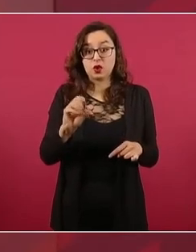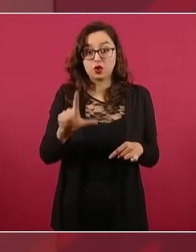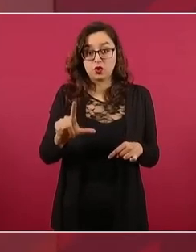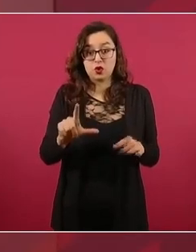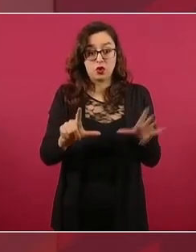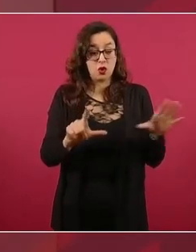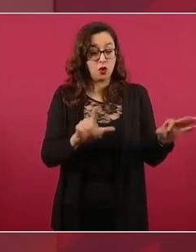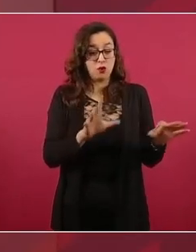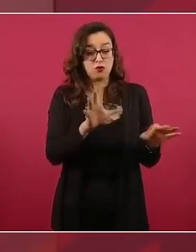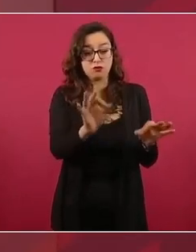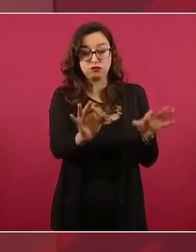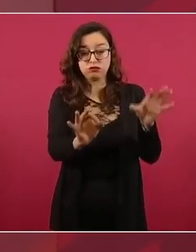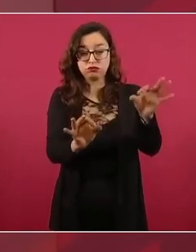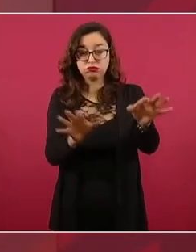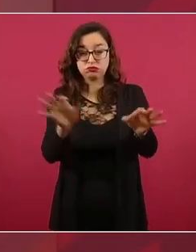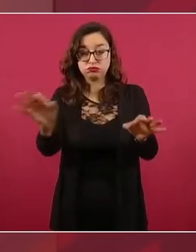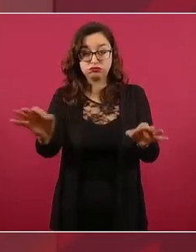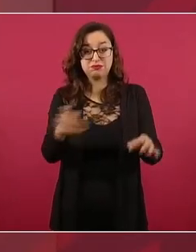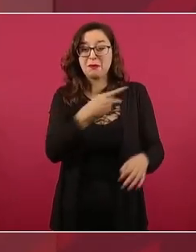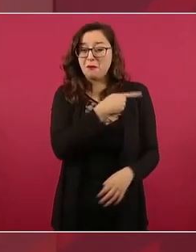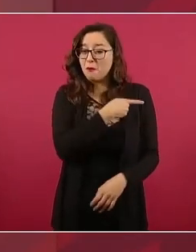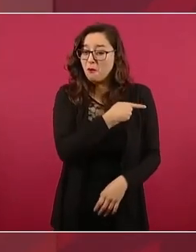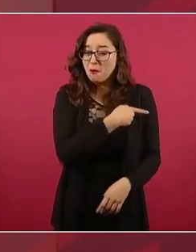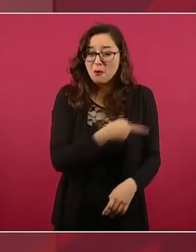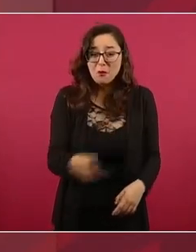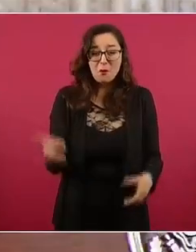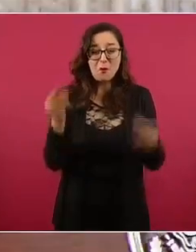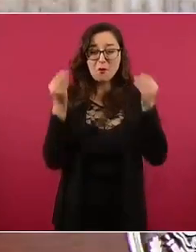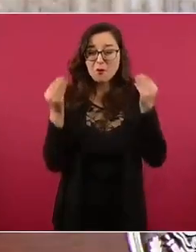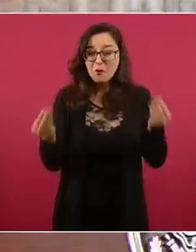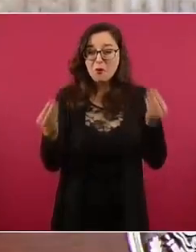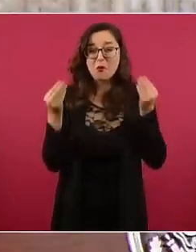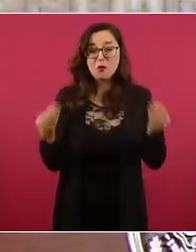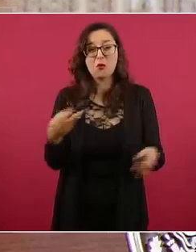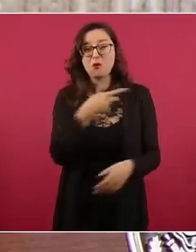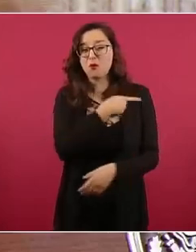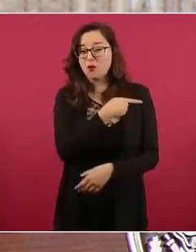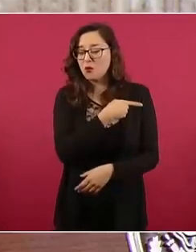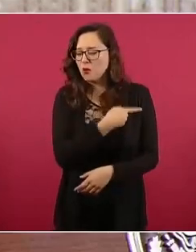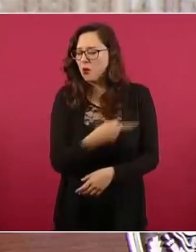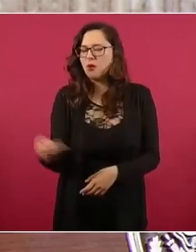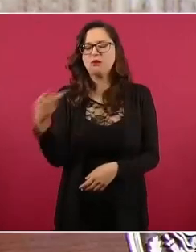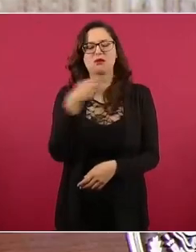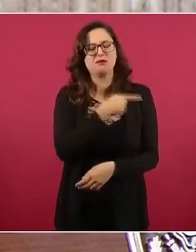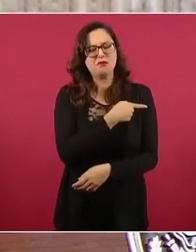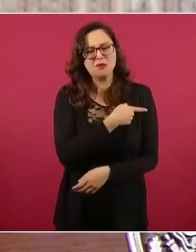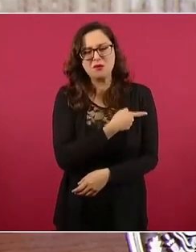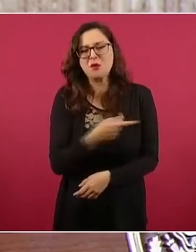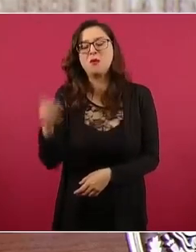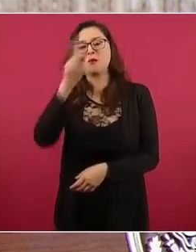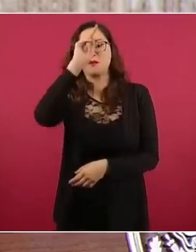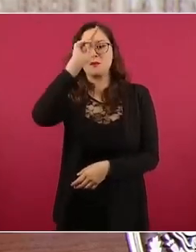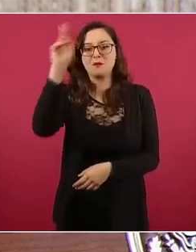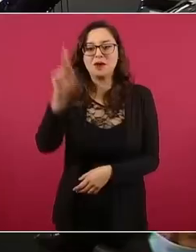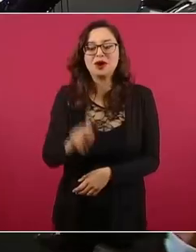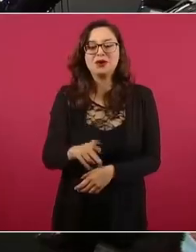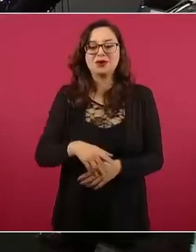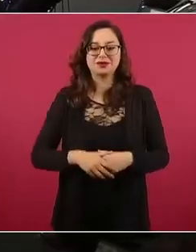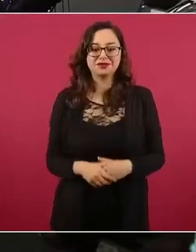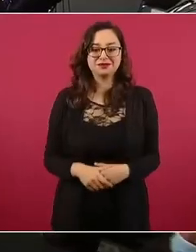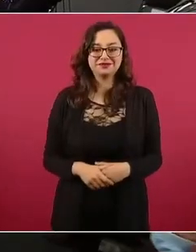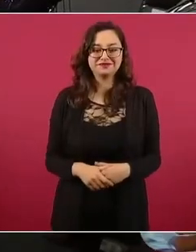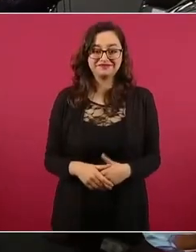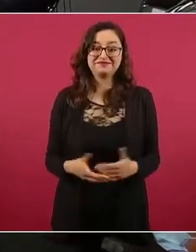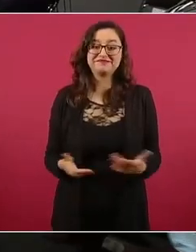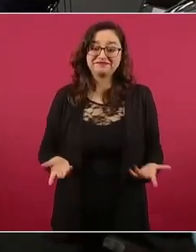muy pobres, de las más pobres del país, pues son los contrastes